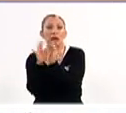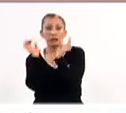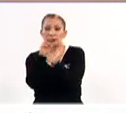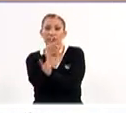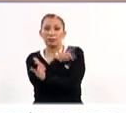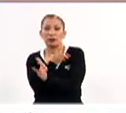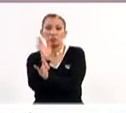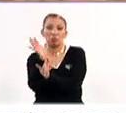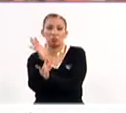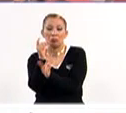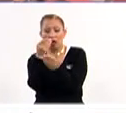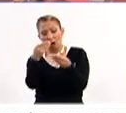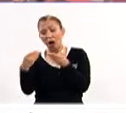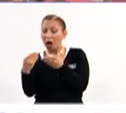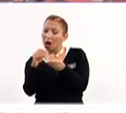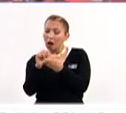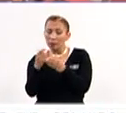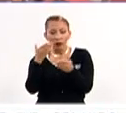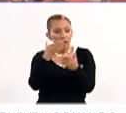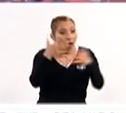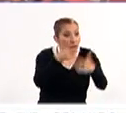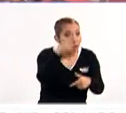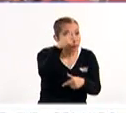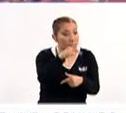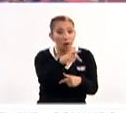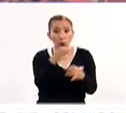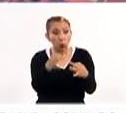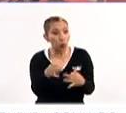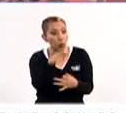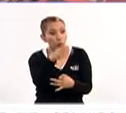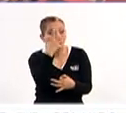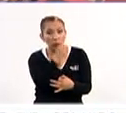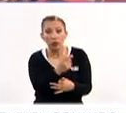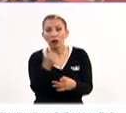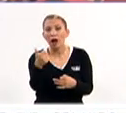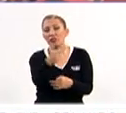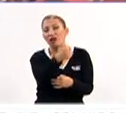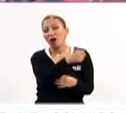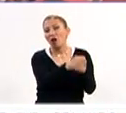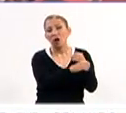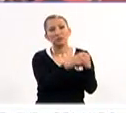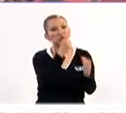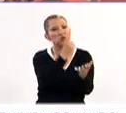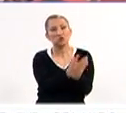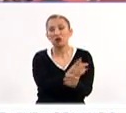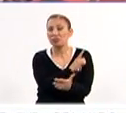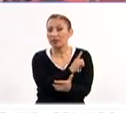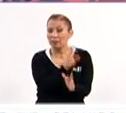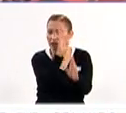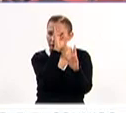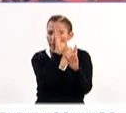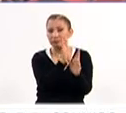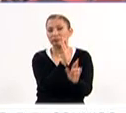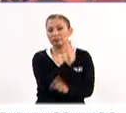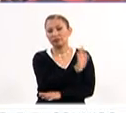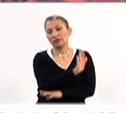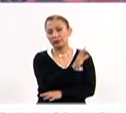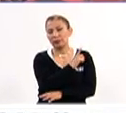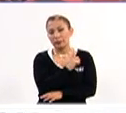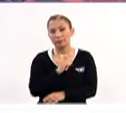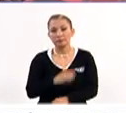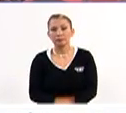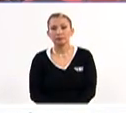probablemente de esa pieza, pero yo creo que cada pieza es única y merece el respeto que debe de tener,